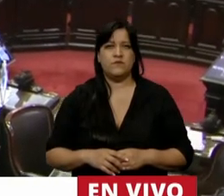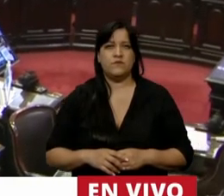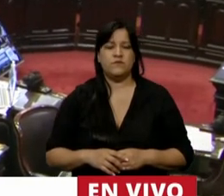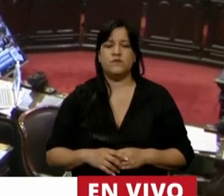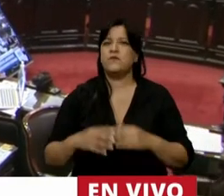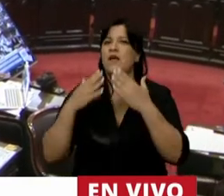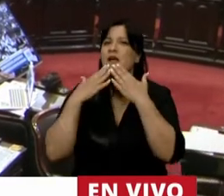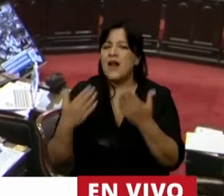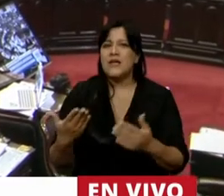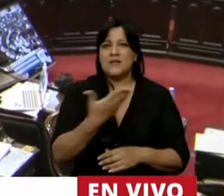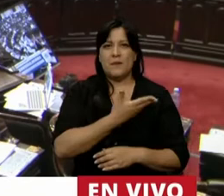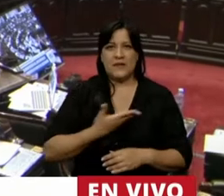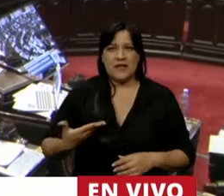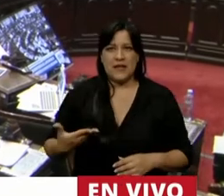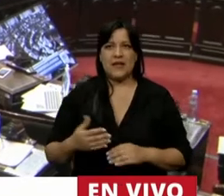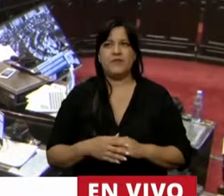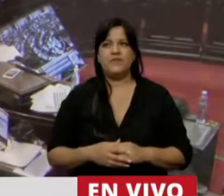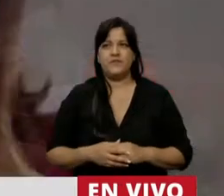Muchas gracias, señor presidente.